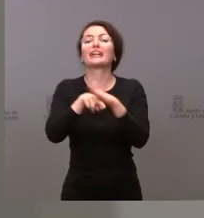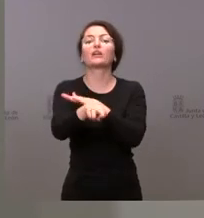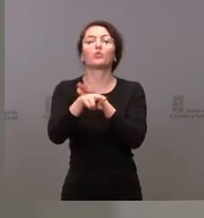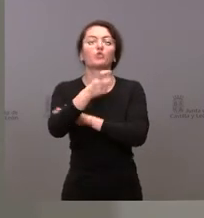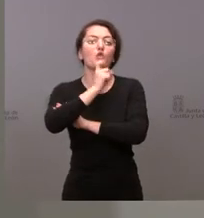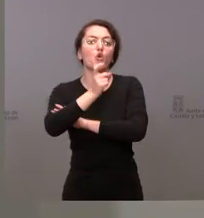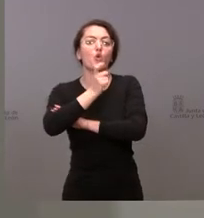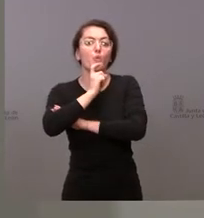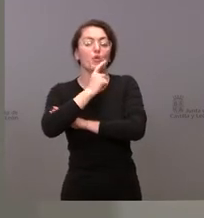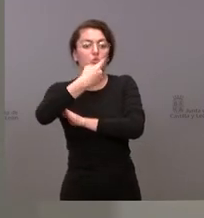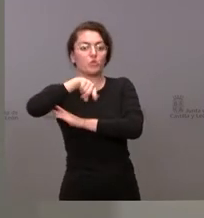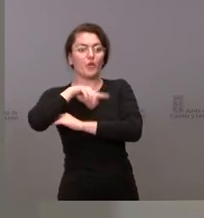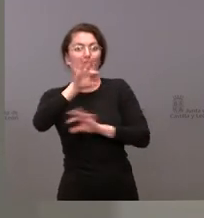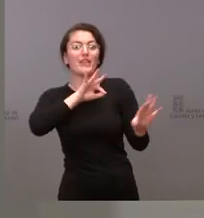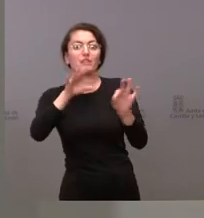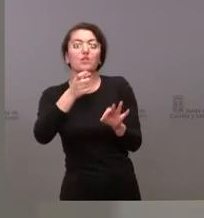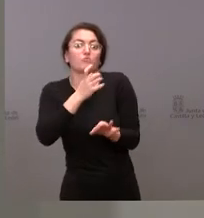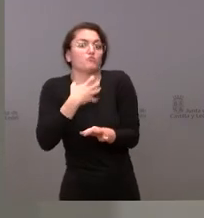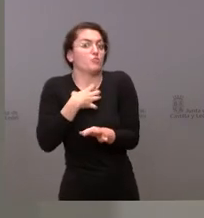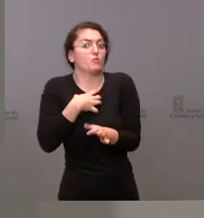ser pero nosotros sí que tenemos